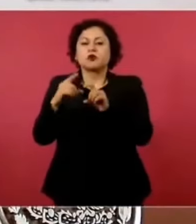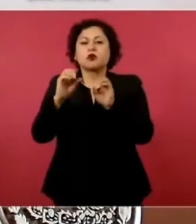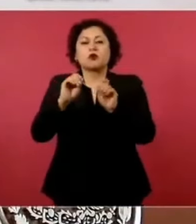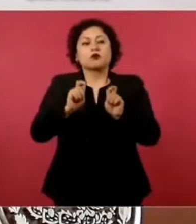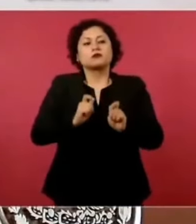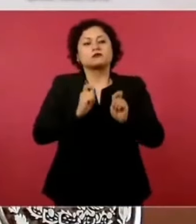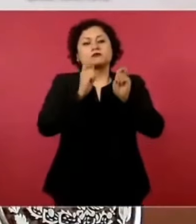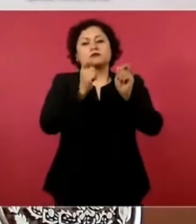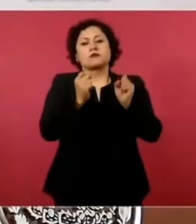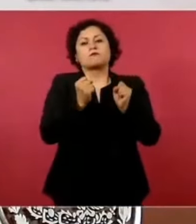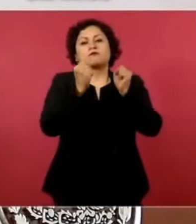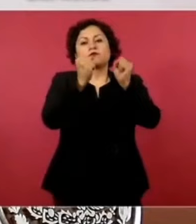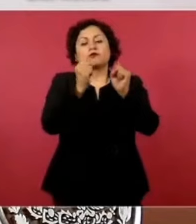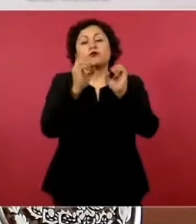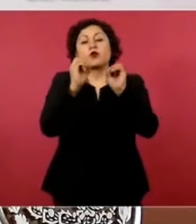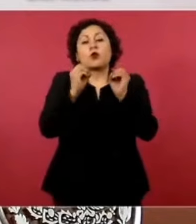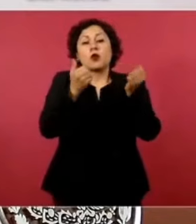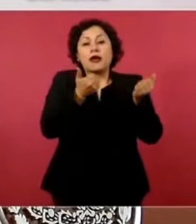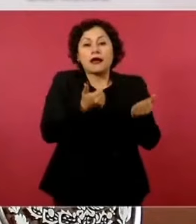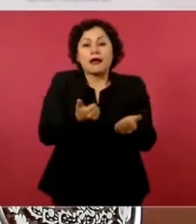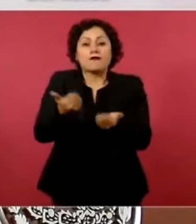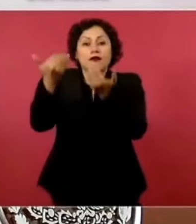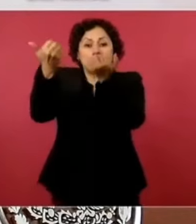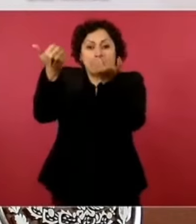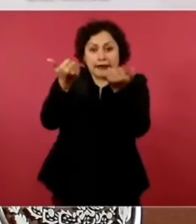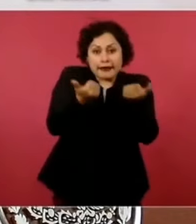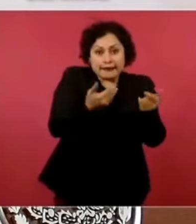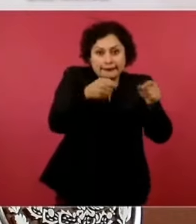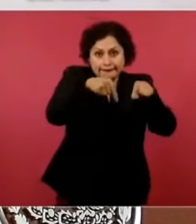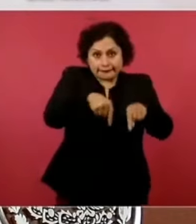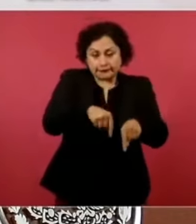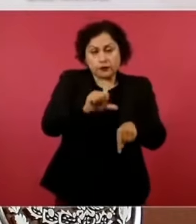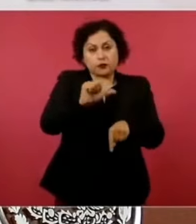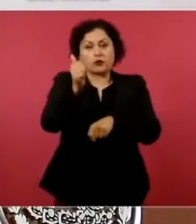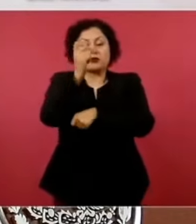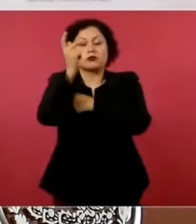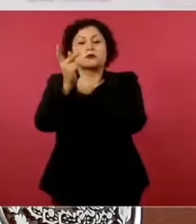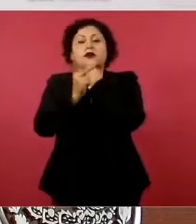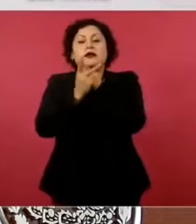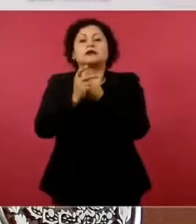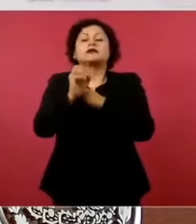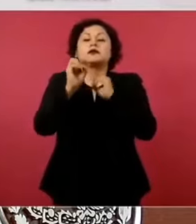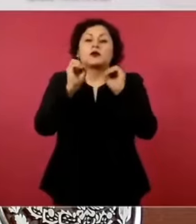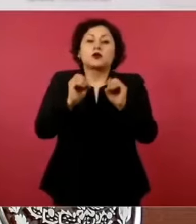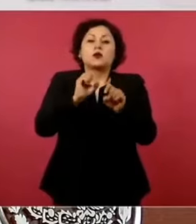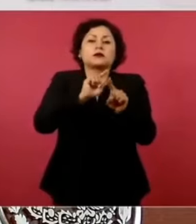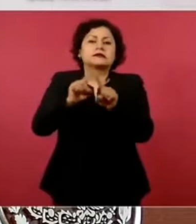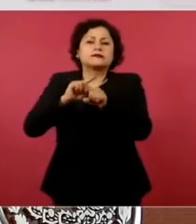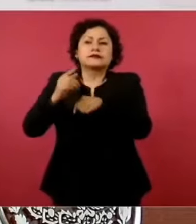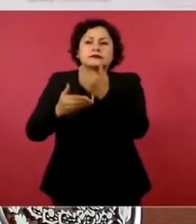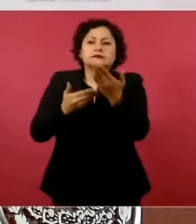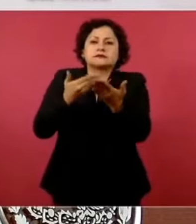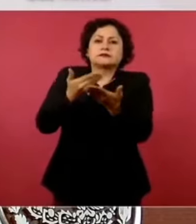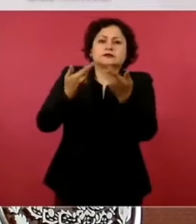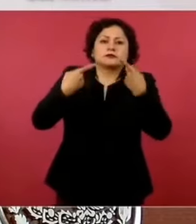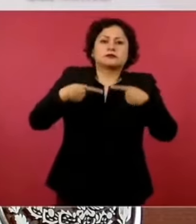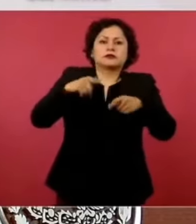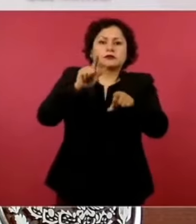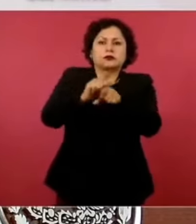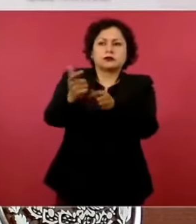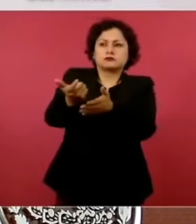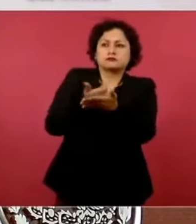comercio exterior y servicios personales. Son cosas que en el mundo